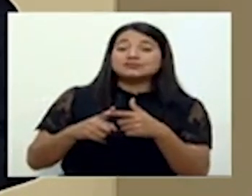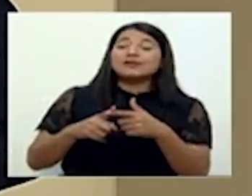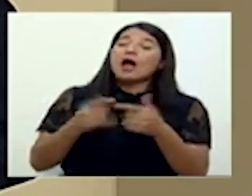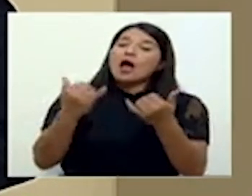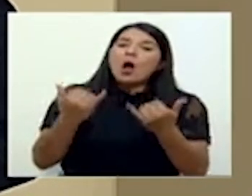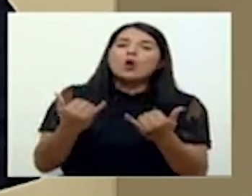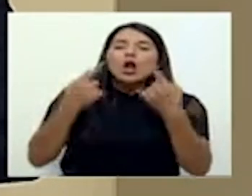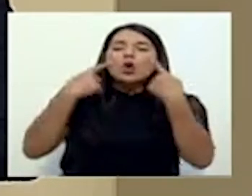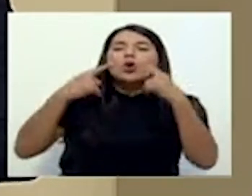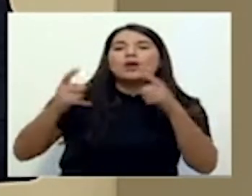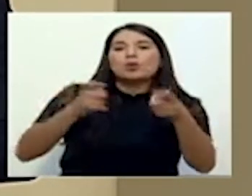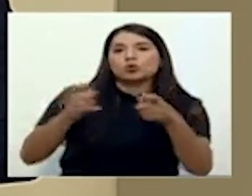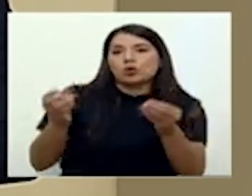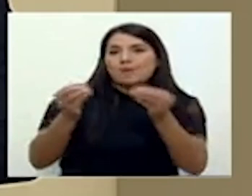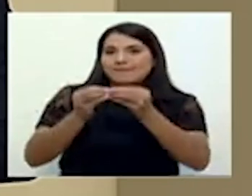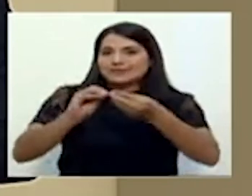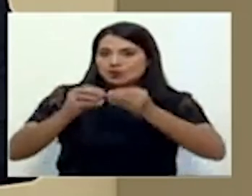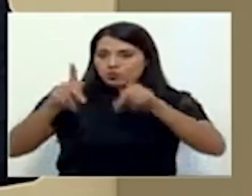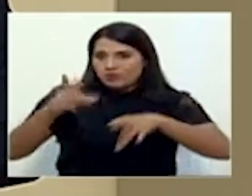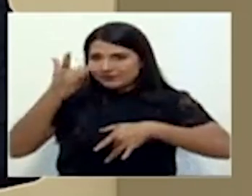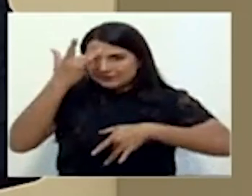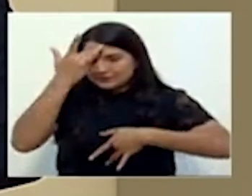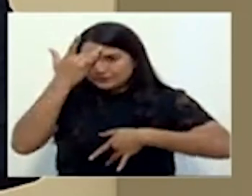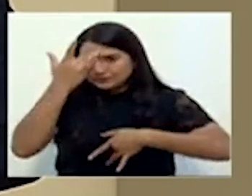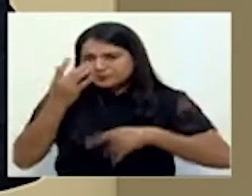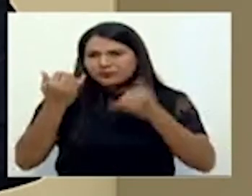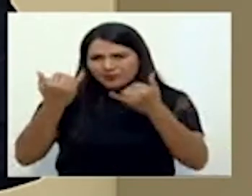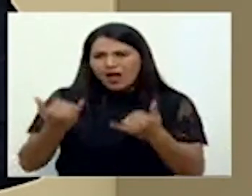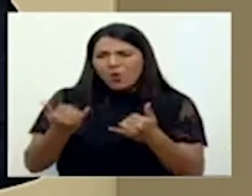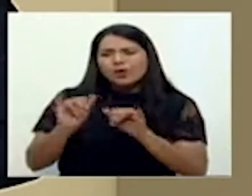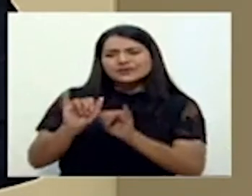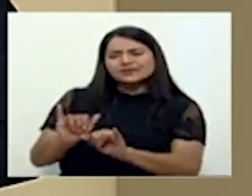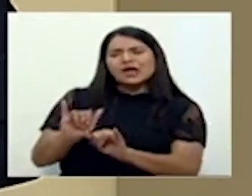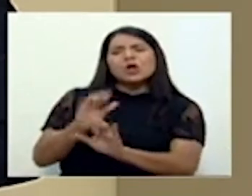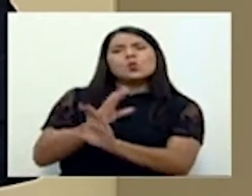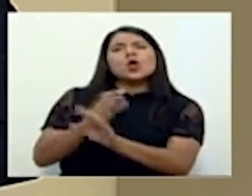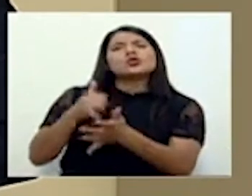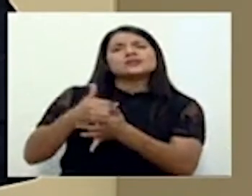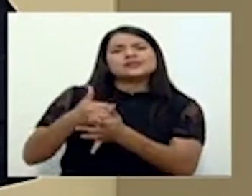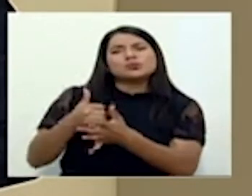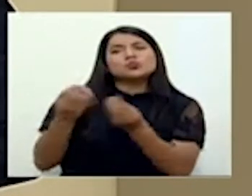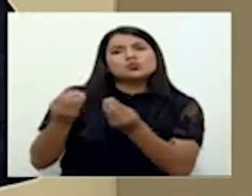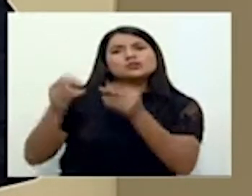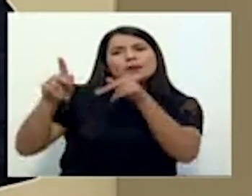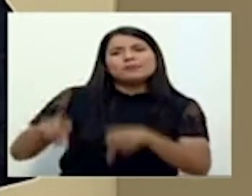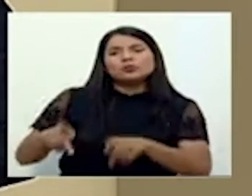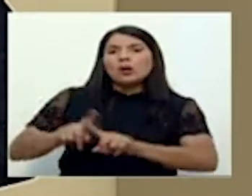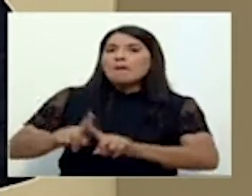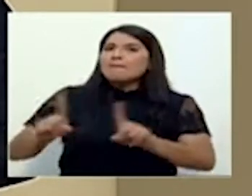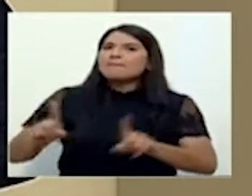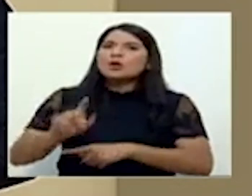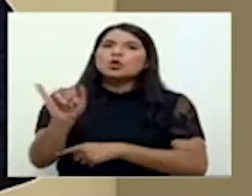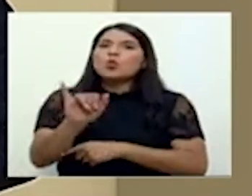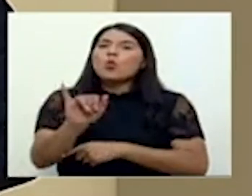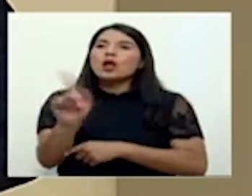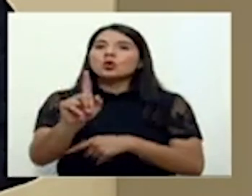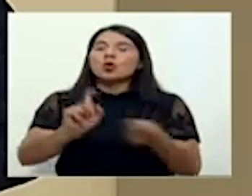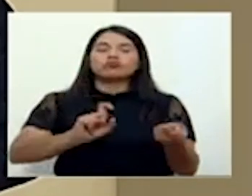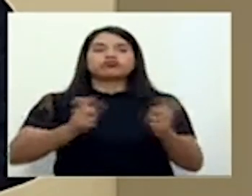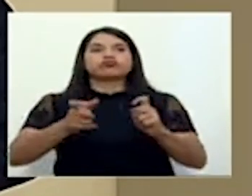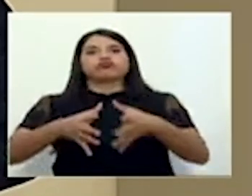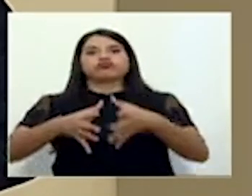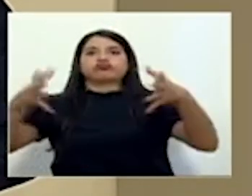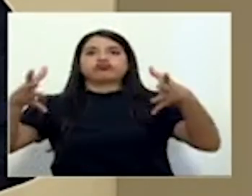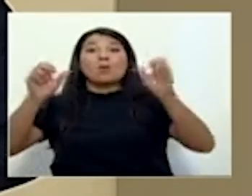UCI, hospitalizaciones, es cierto que tenemos en estos momentos cifras más altas, pero de alguna forma no ha habido una aceleración mayor, ¿verdad?, podría haber sido